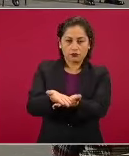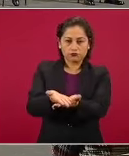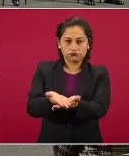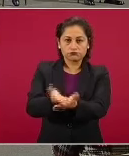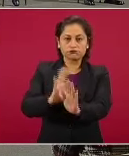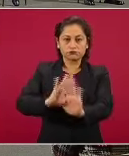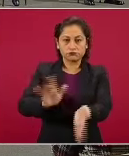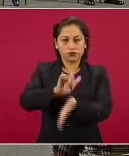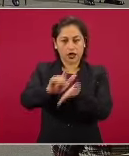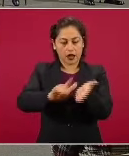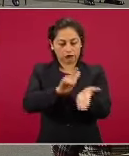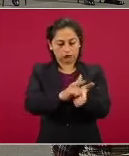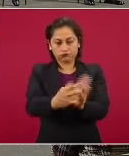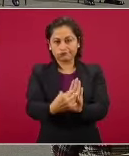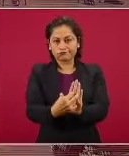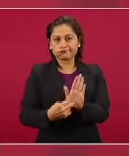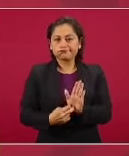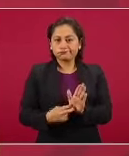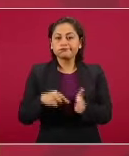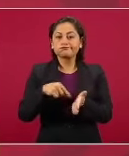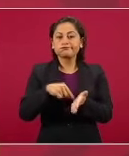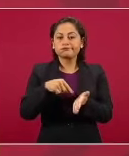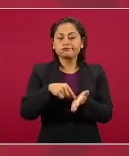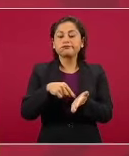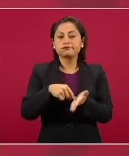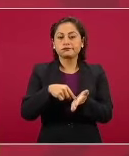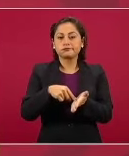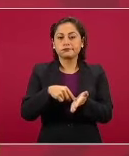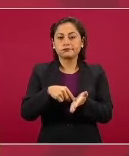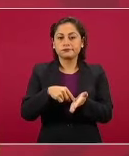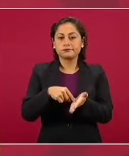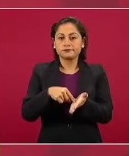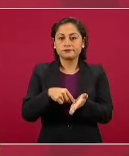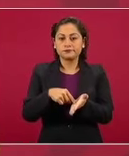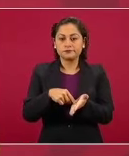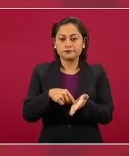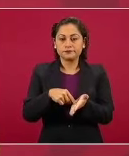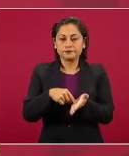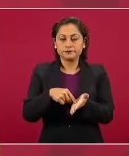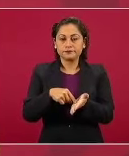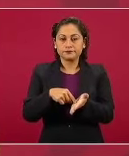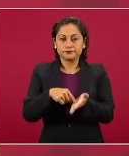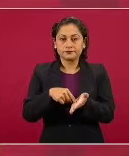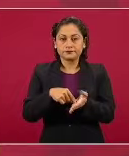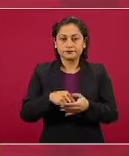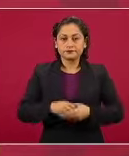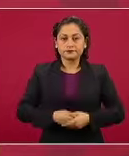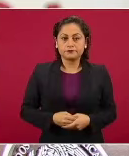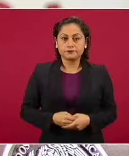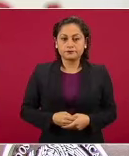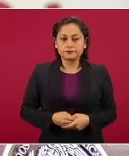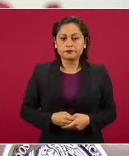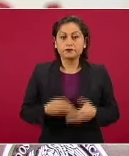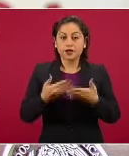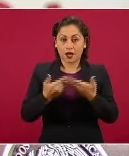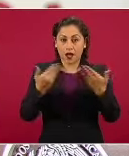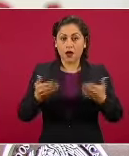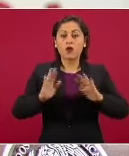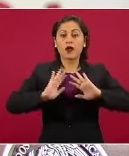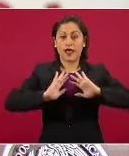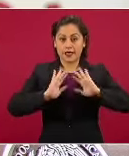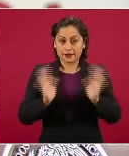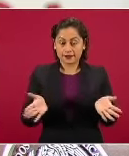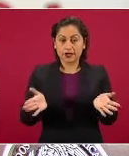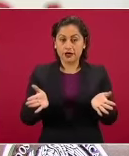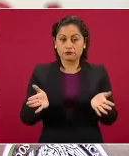la Constitución, se va a poder juzgar al